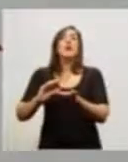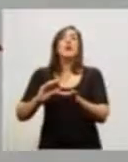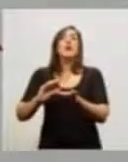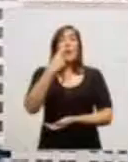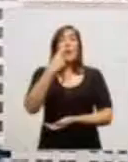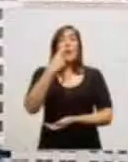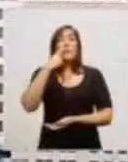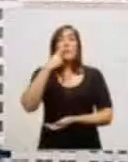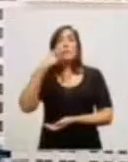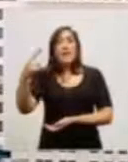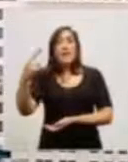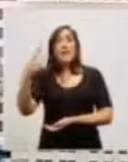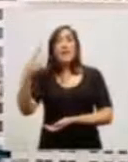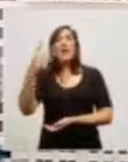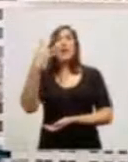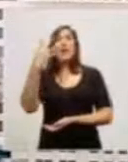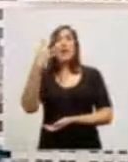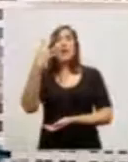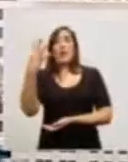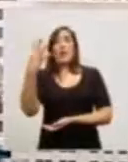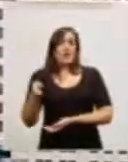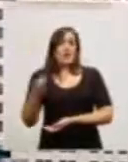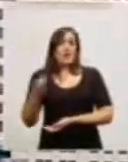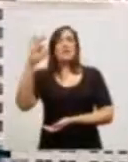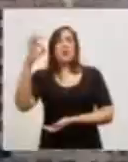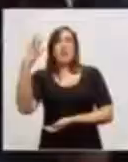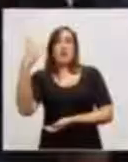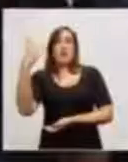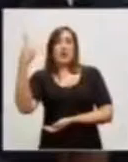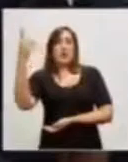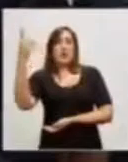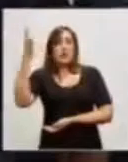.041%, más de 10 veces.